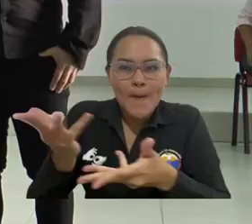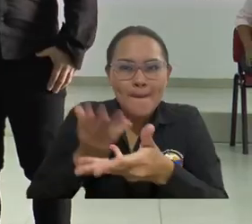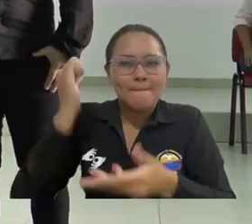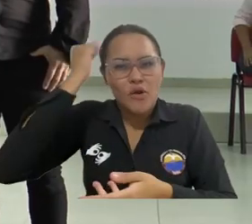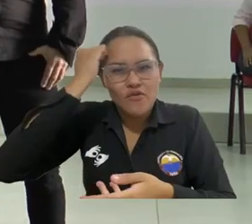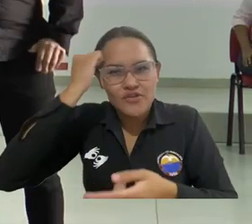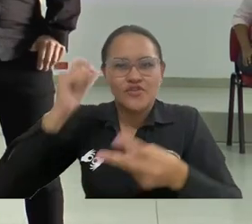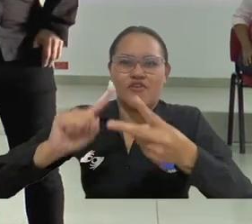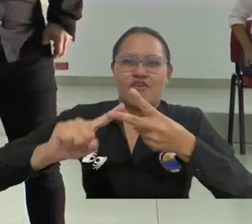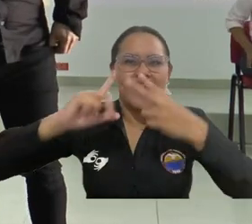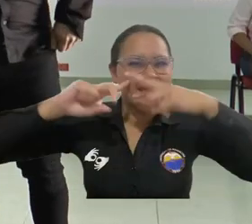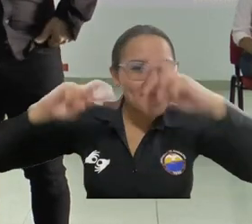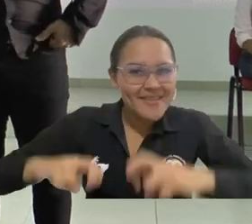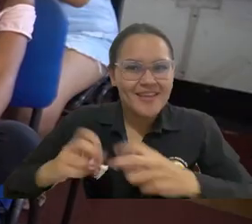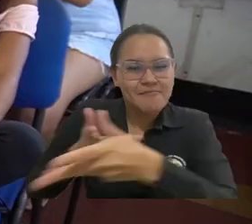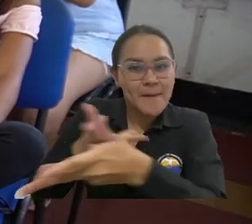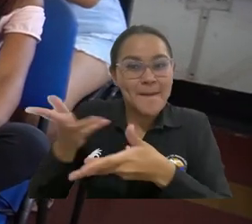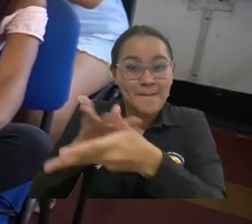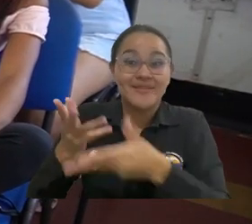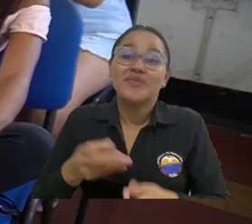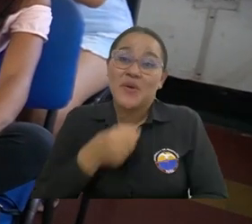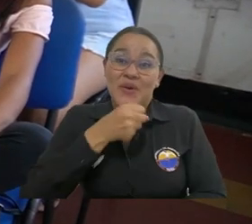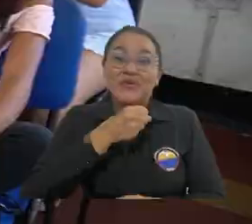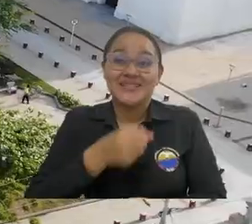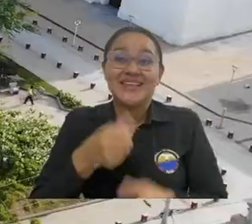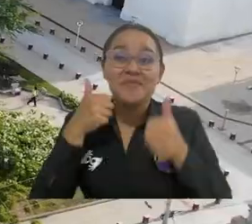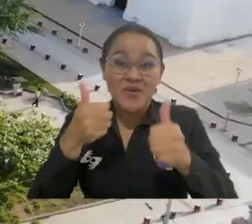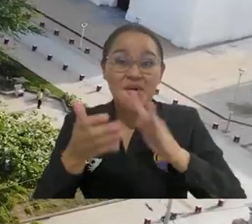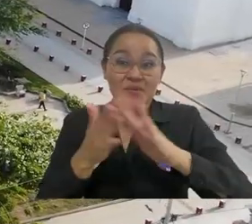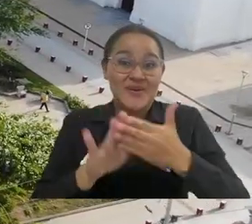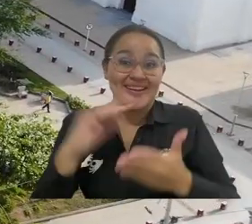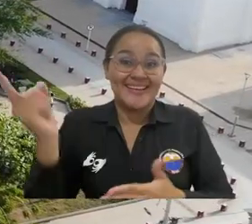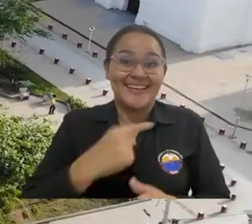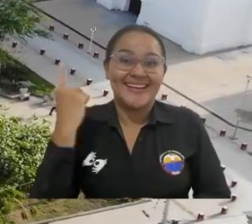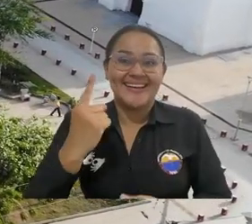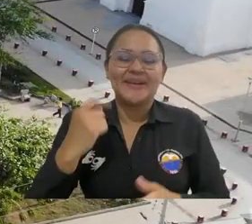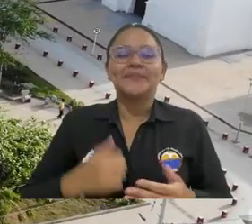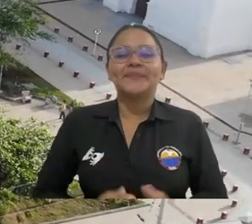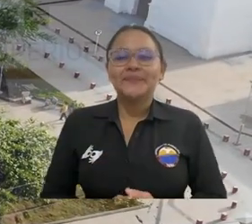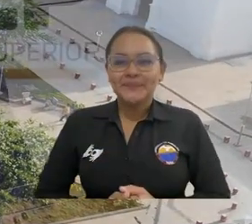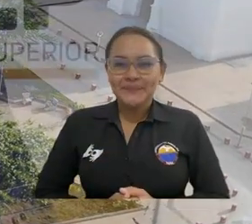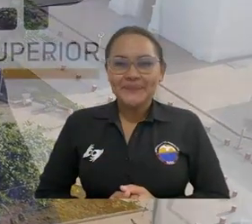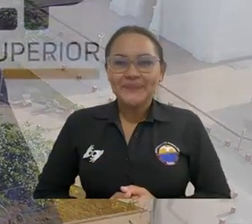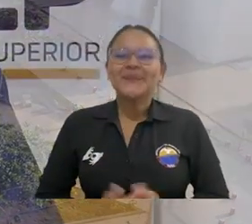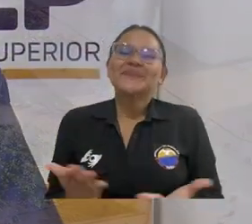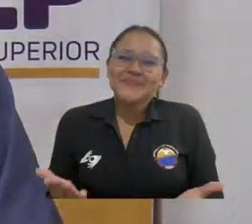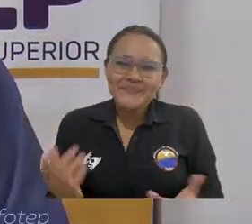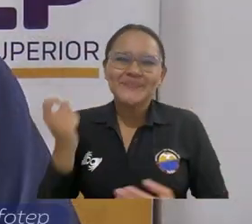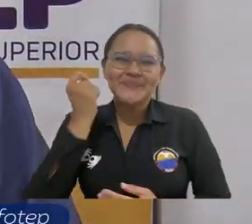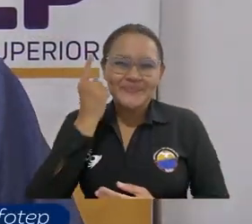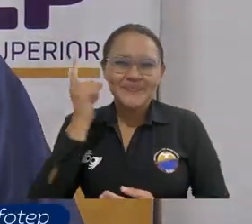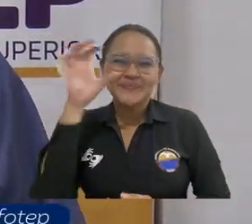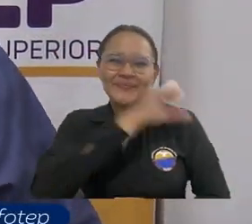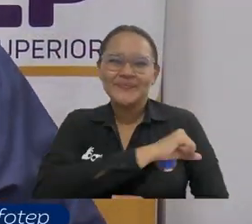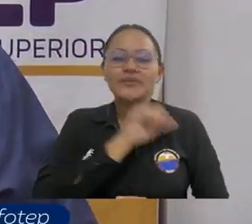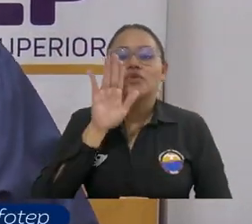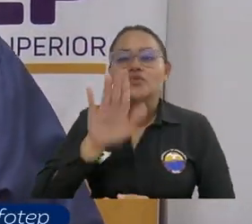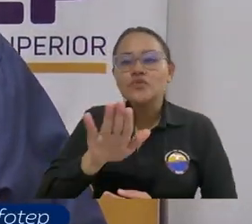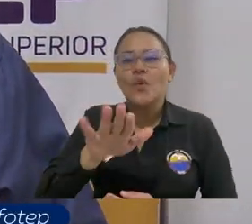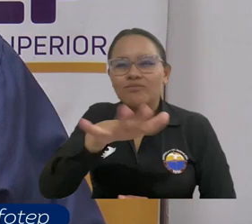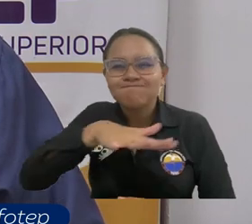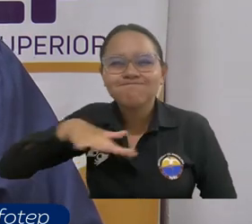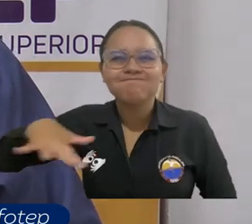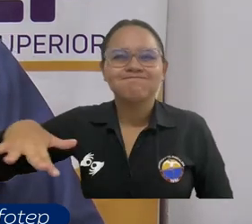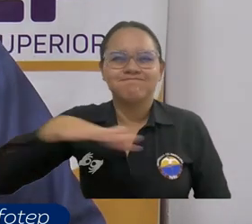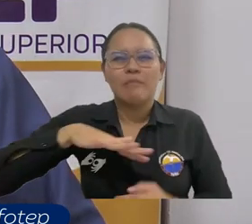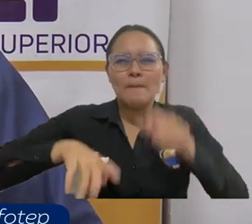extensión. Entonces buena noticia principalmente para toda la comunidad general. En el entendido de que hay un sector de la